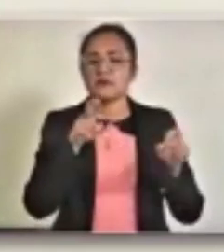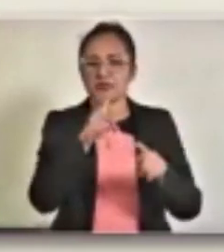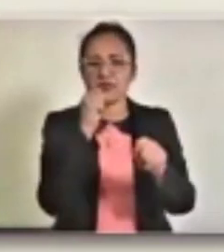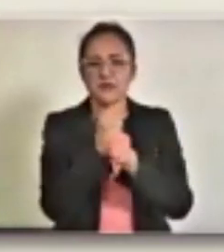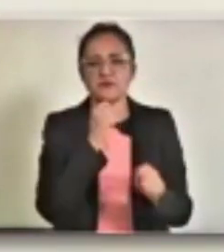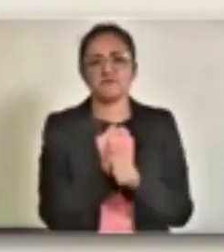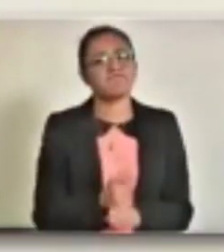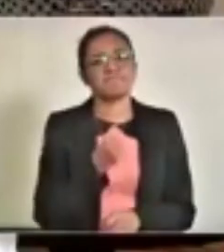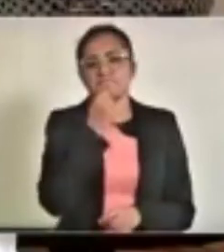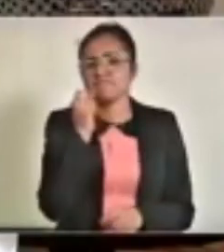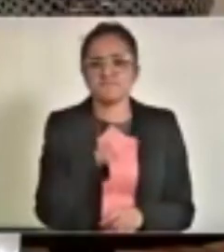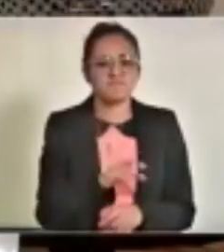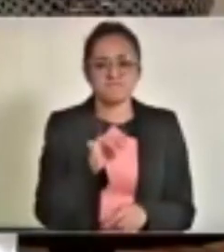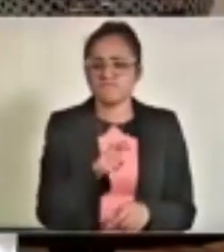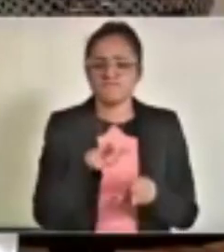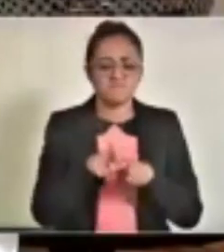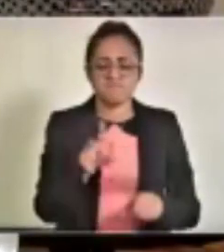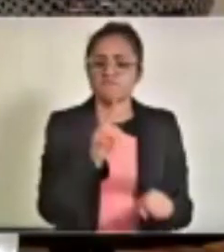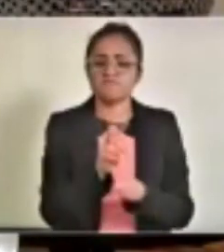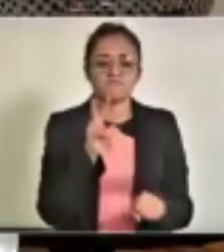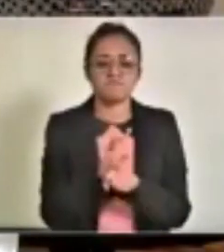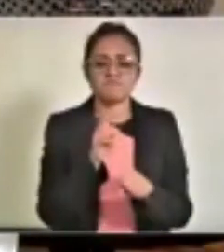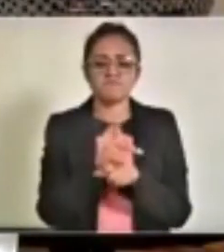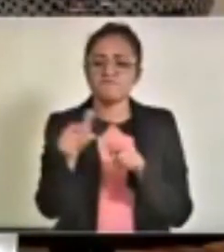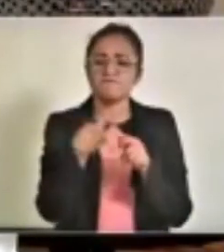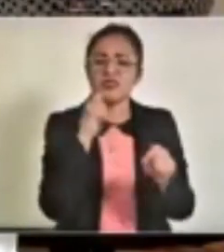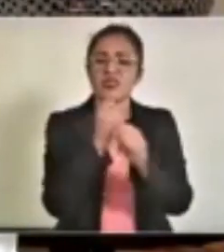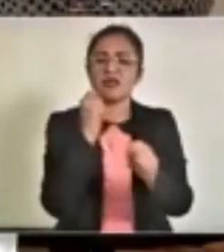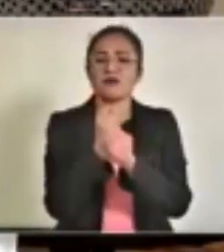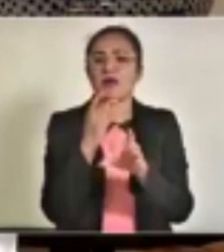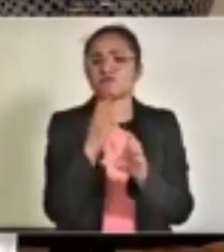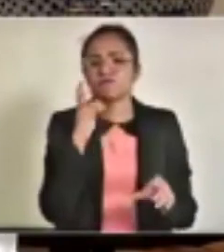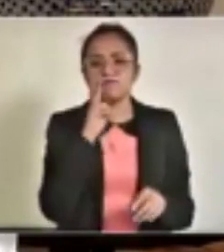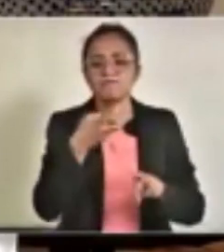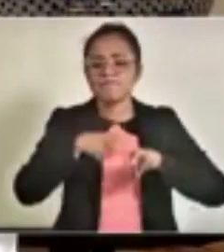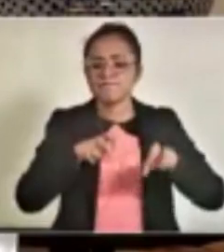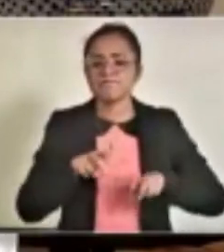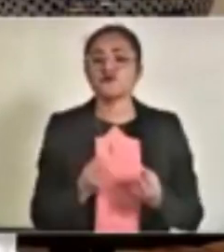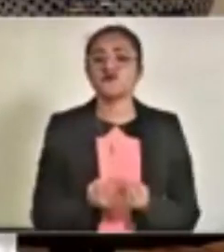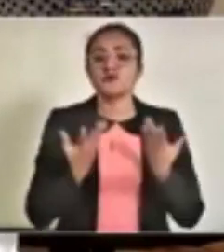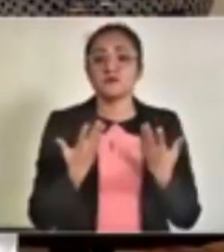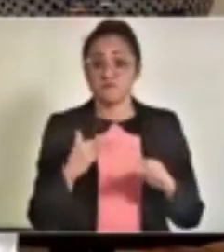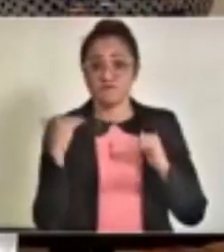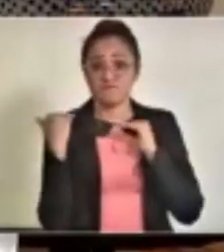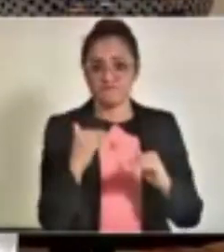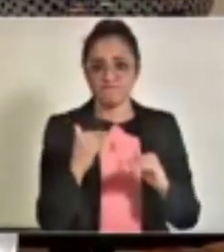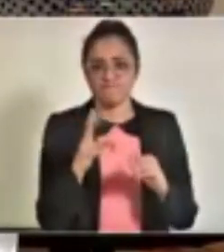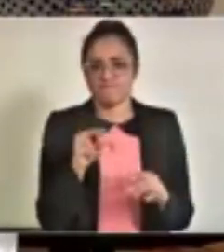Tiene que haber operativos y vigilancia de parte de la Secretaría de Comunicaciones de